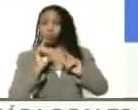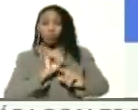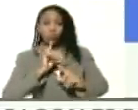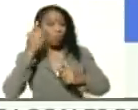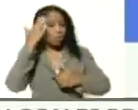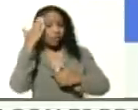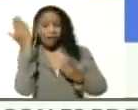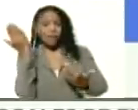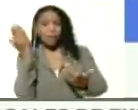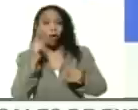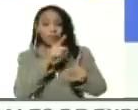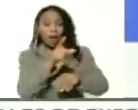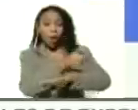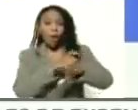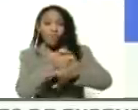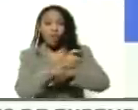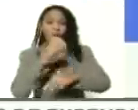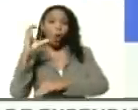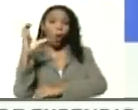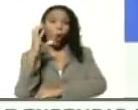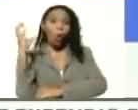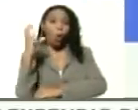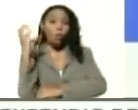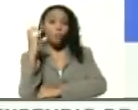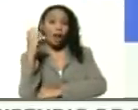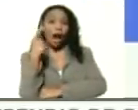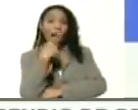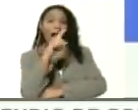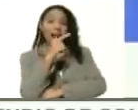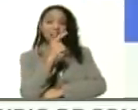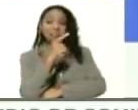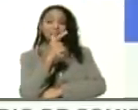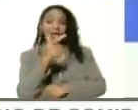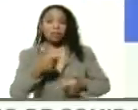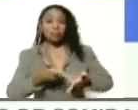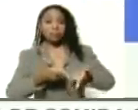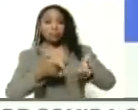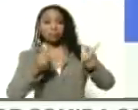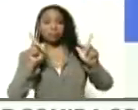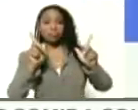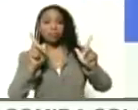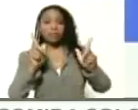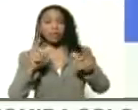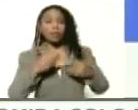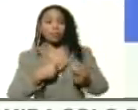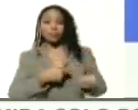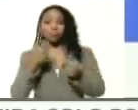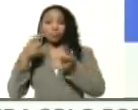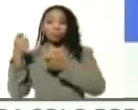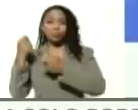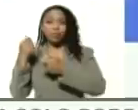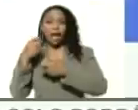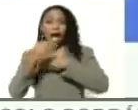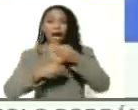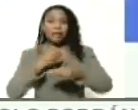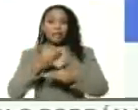que el actual gobierno de Colombia consiente y exporta de manera irresponsable.